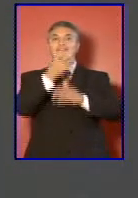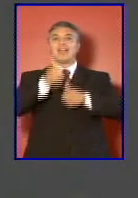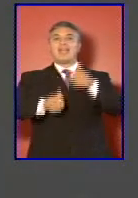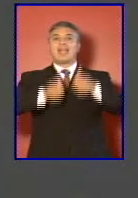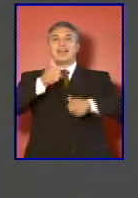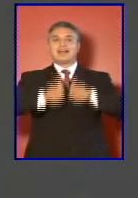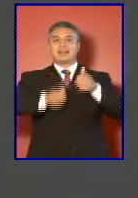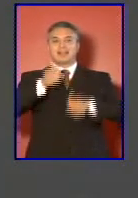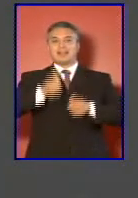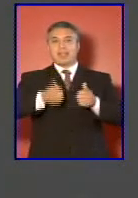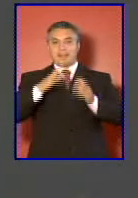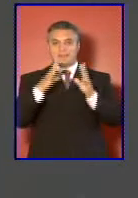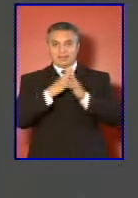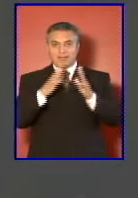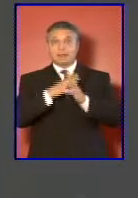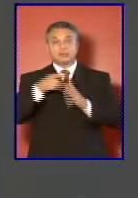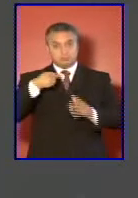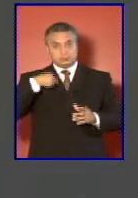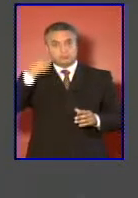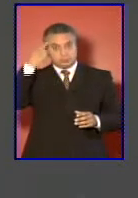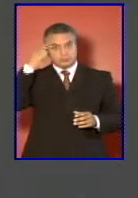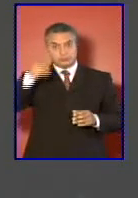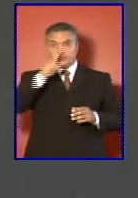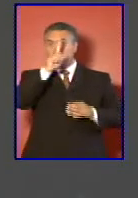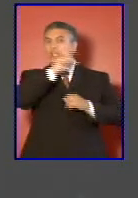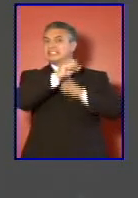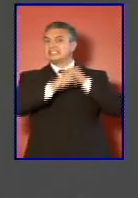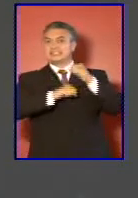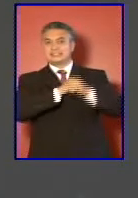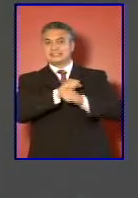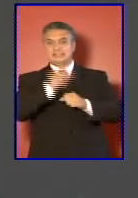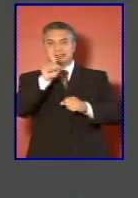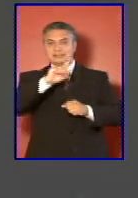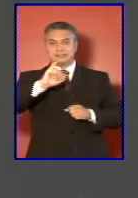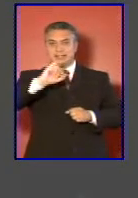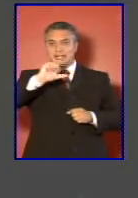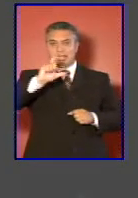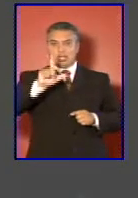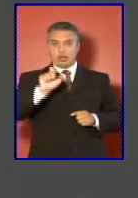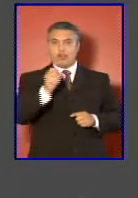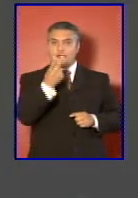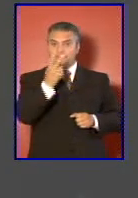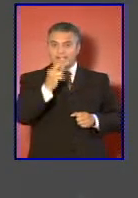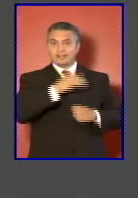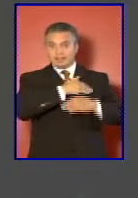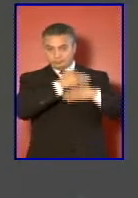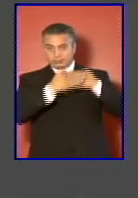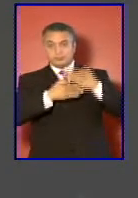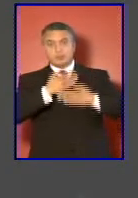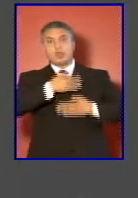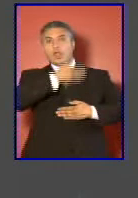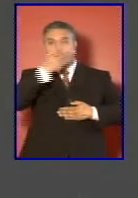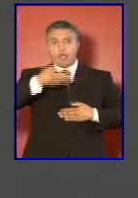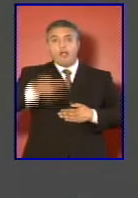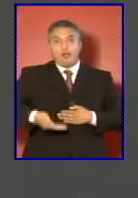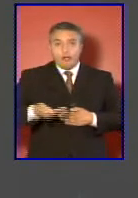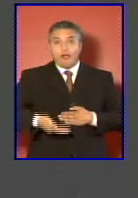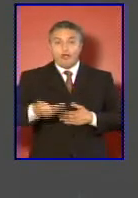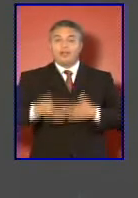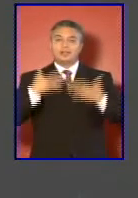significativo durante todo el siglo XX pero que hoy día tiene desfases,